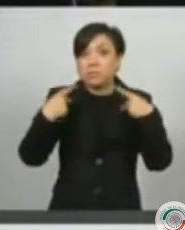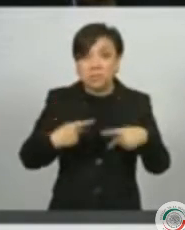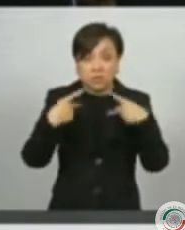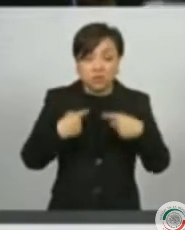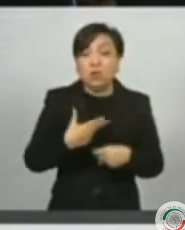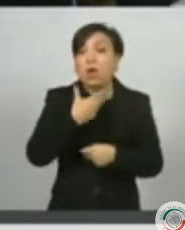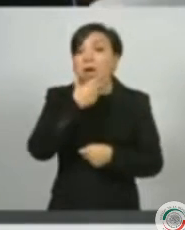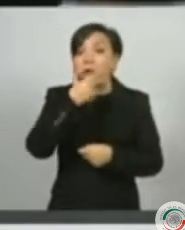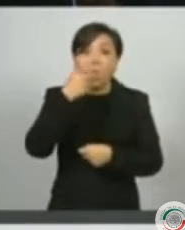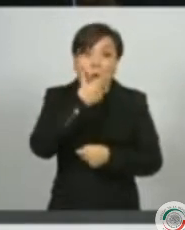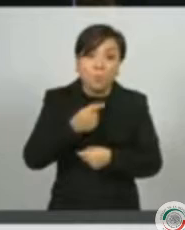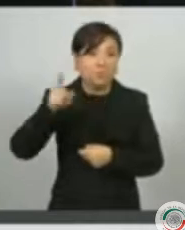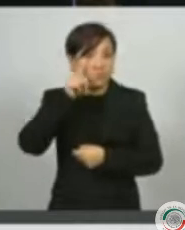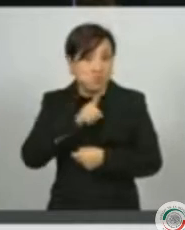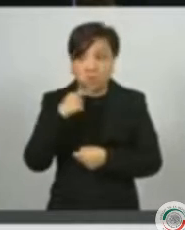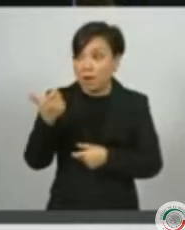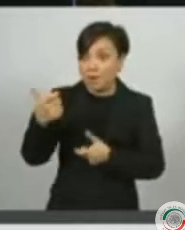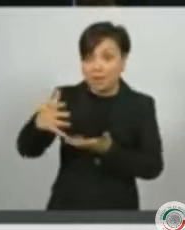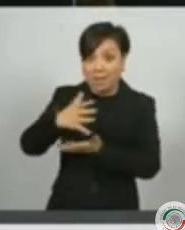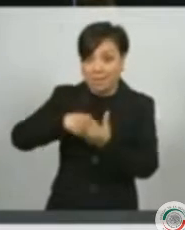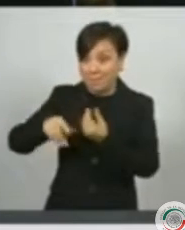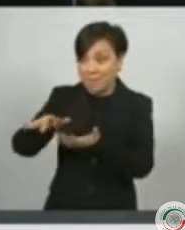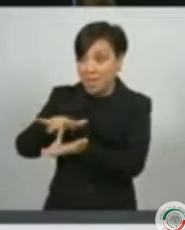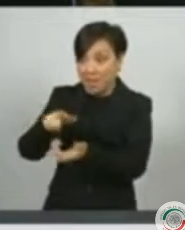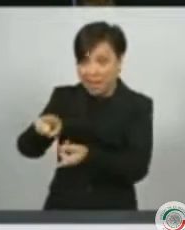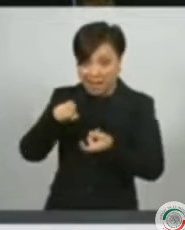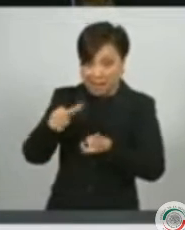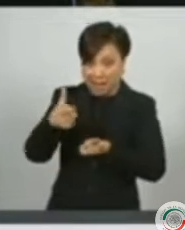y jefes de familia que no logran llevar el sustento a sus hogares.